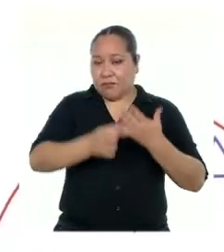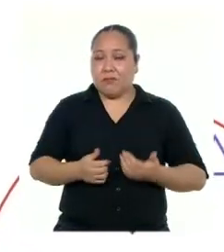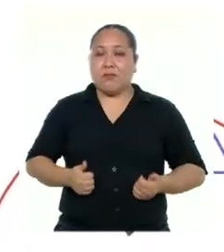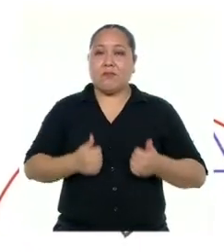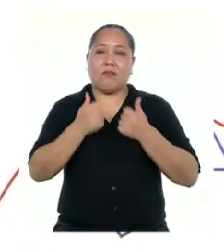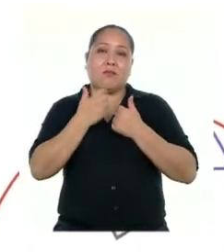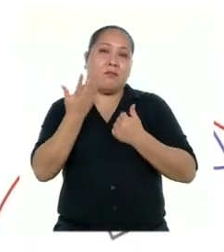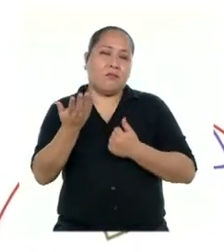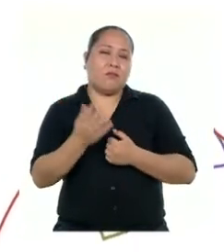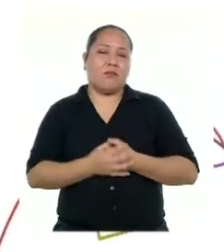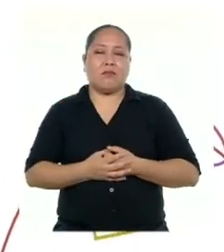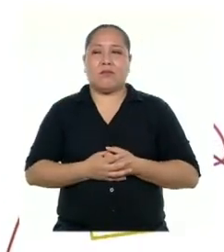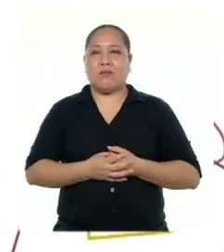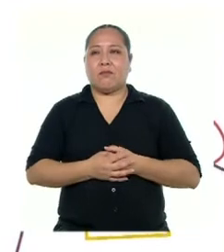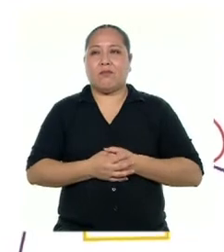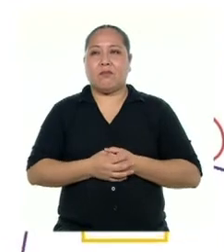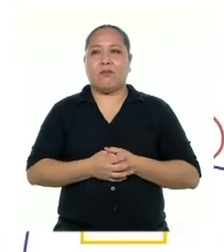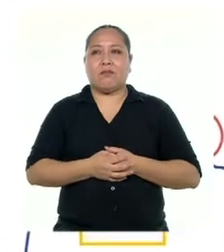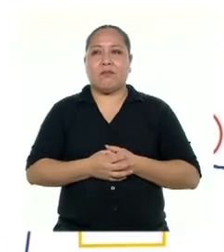proyecto de vida?